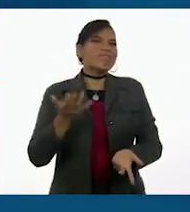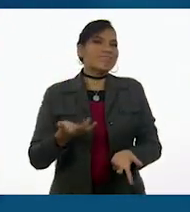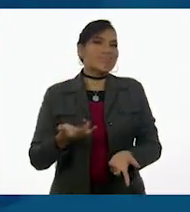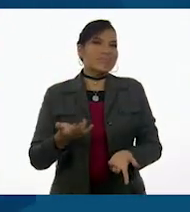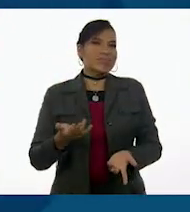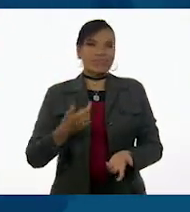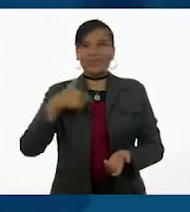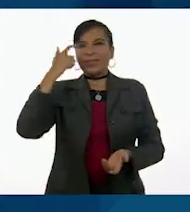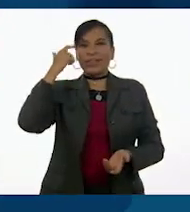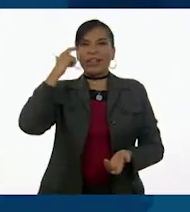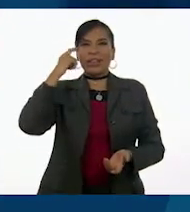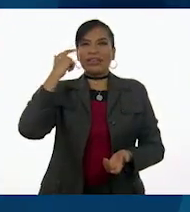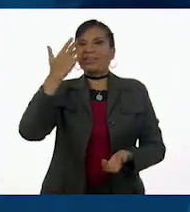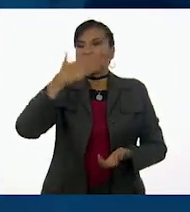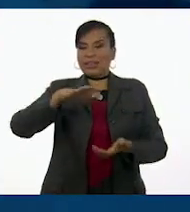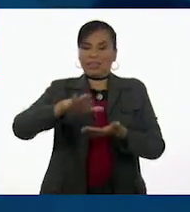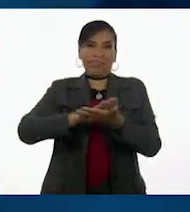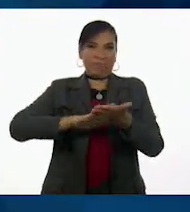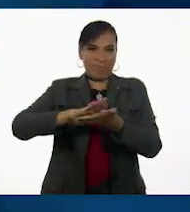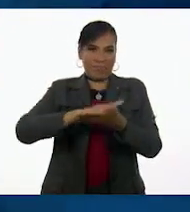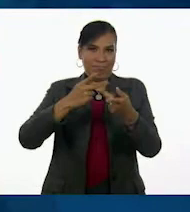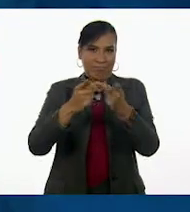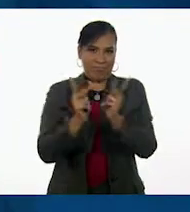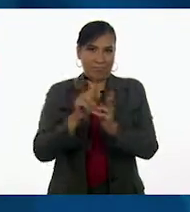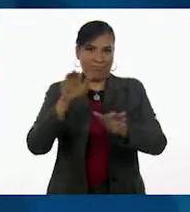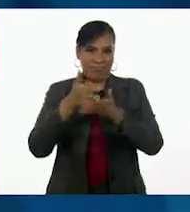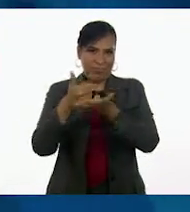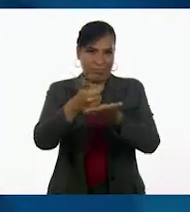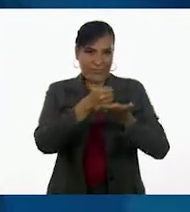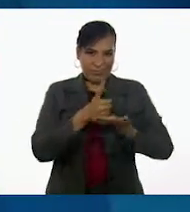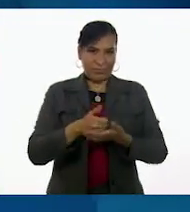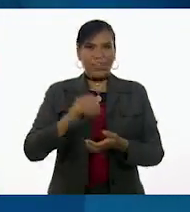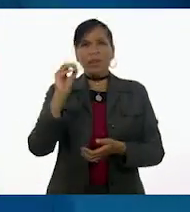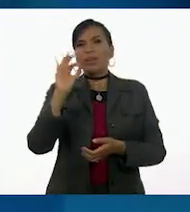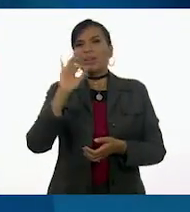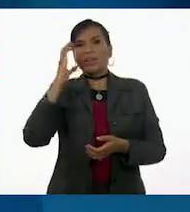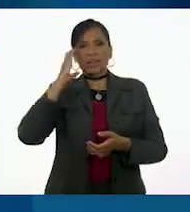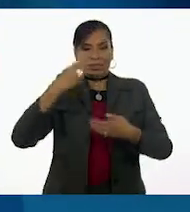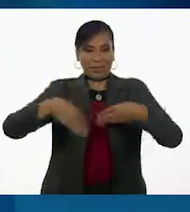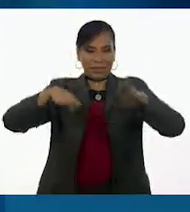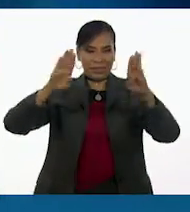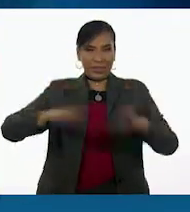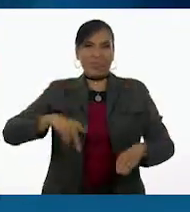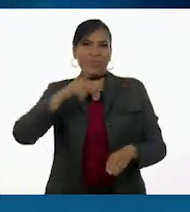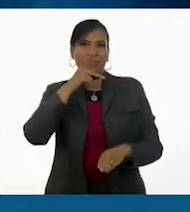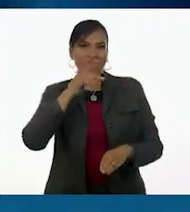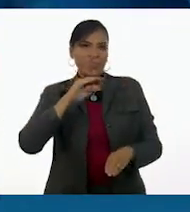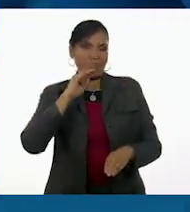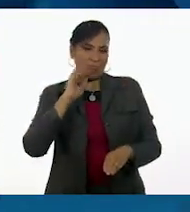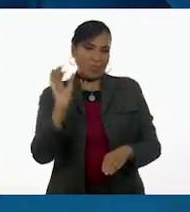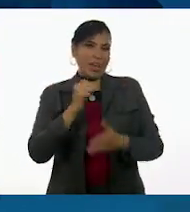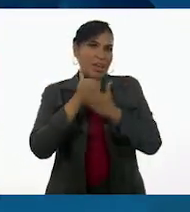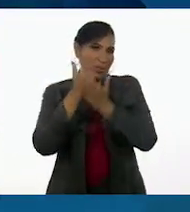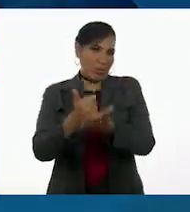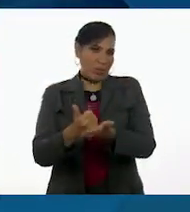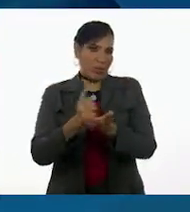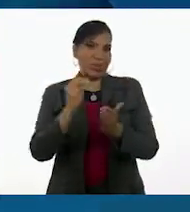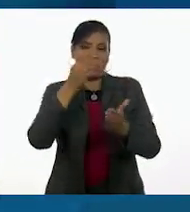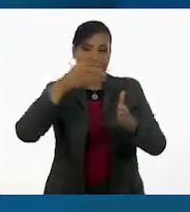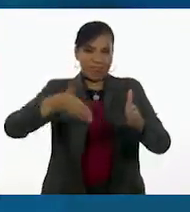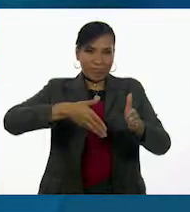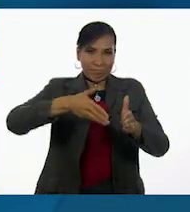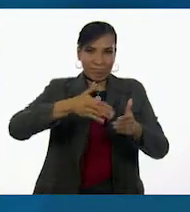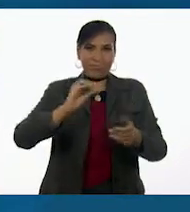¡Ah, ya sé! Lavar los platos de los demás de vez en cuando. O tender la cama de nuestros papás, ayudarles a hacer la